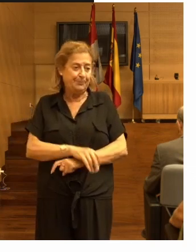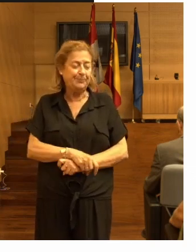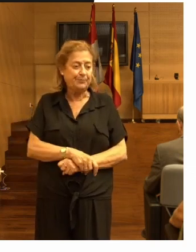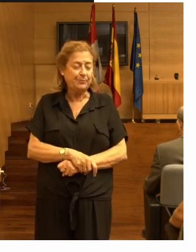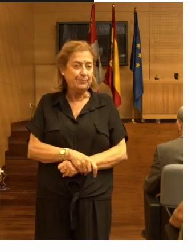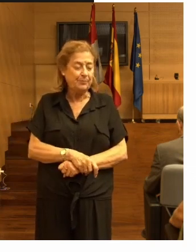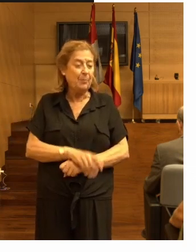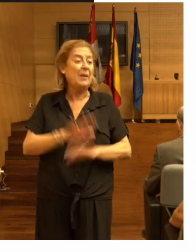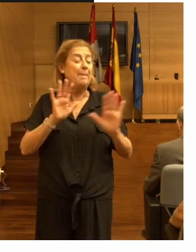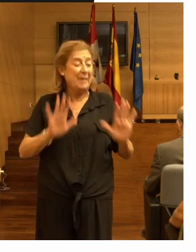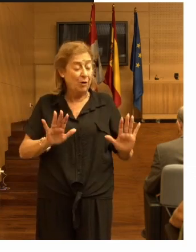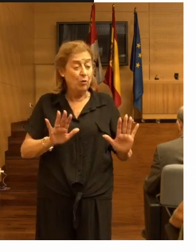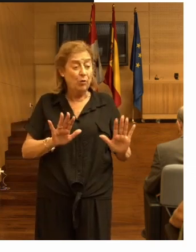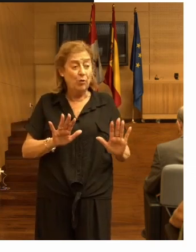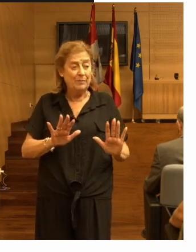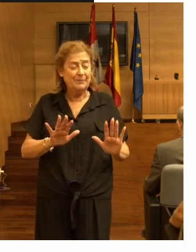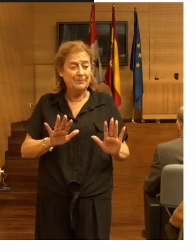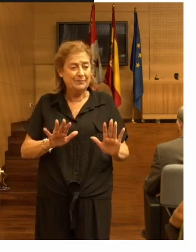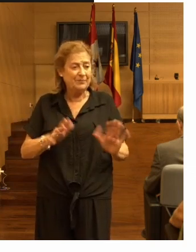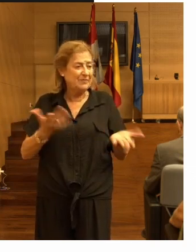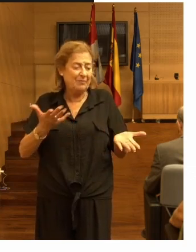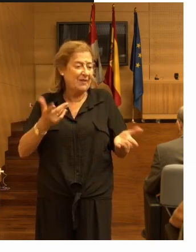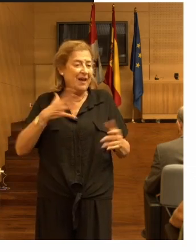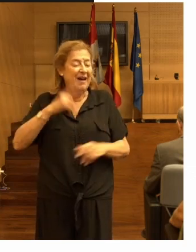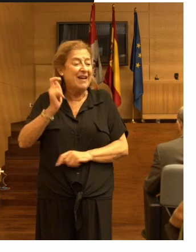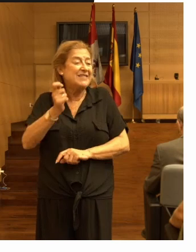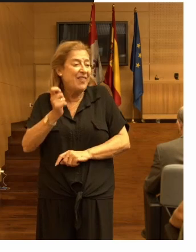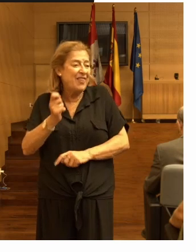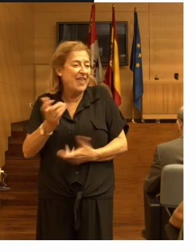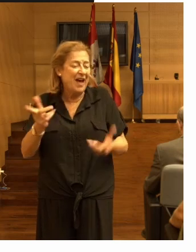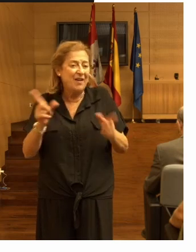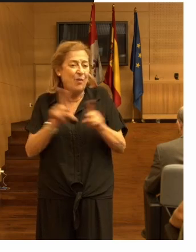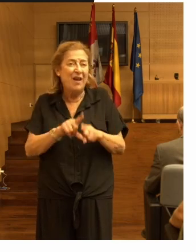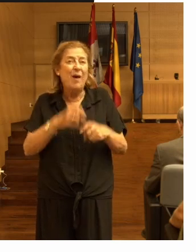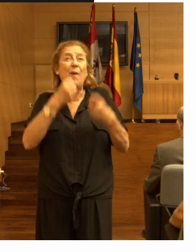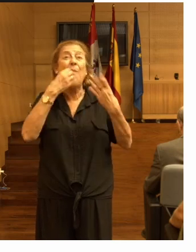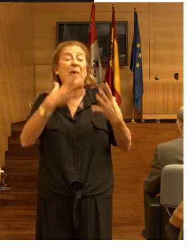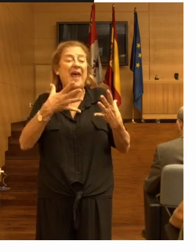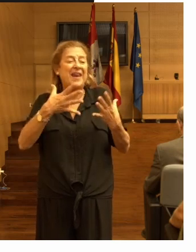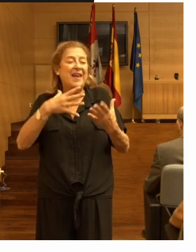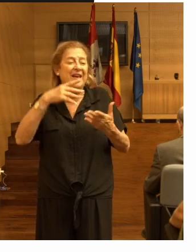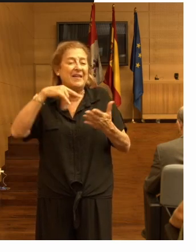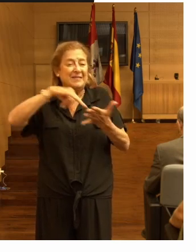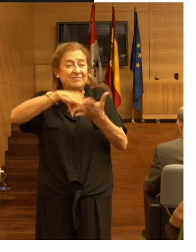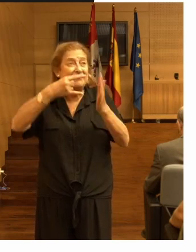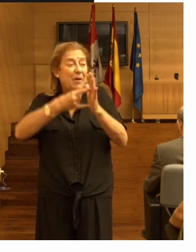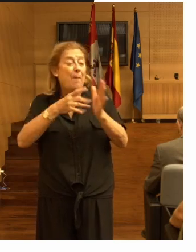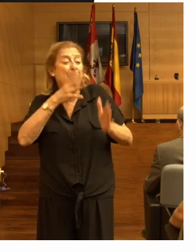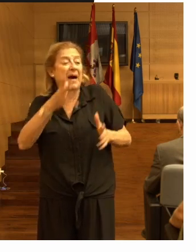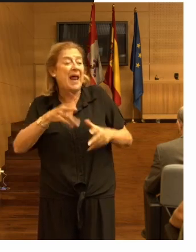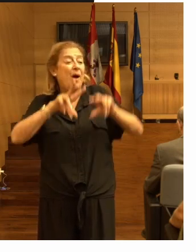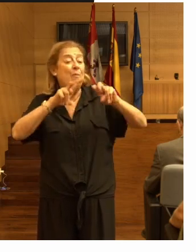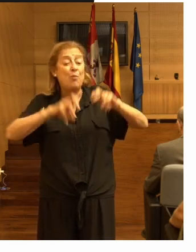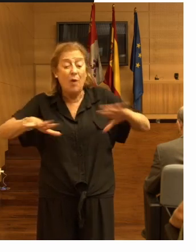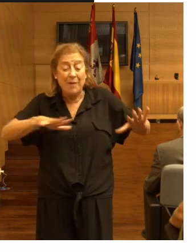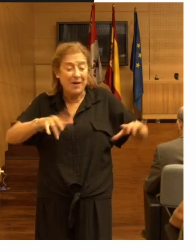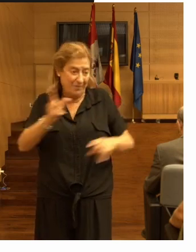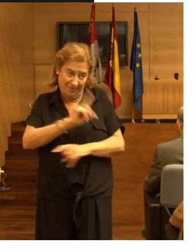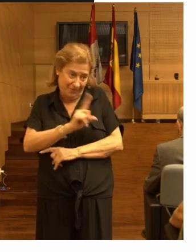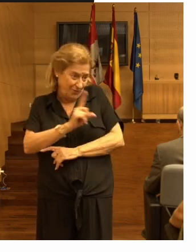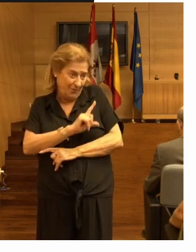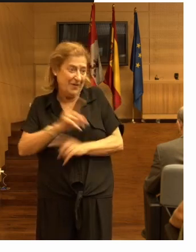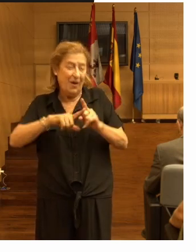pero es que las residencias de por sí no están bien diseñadas para favorecer la movilidad desde la